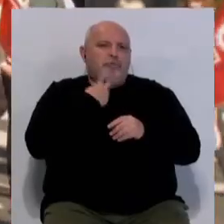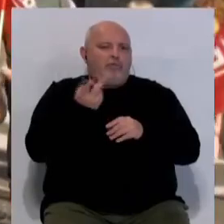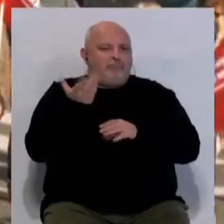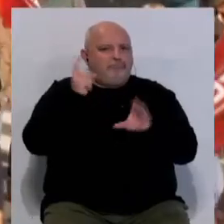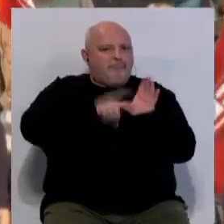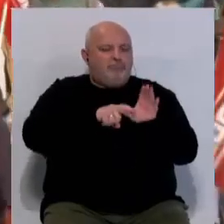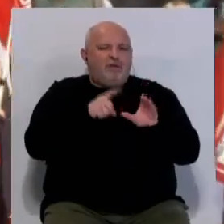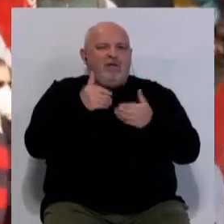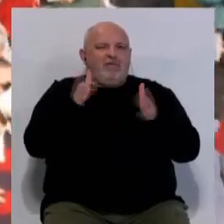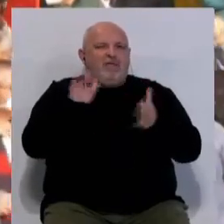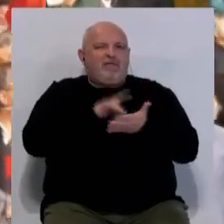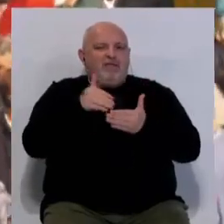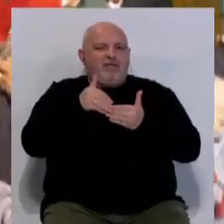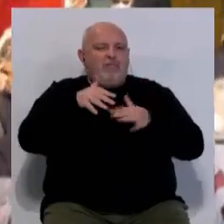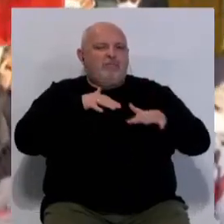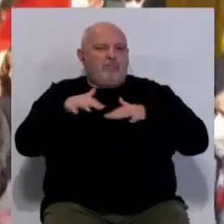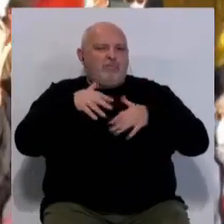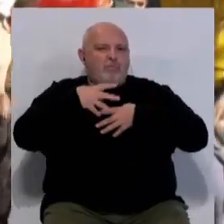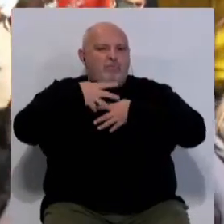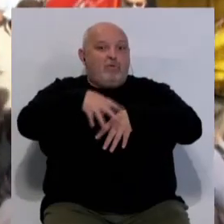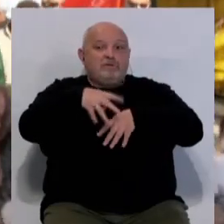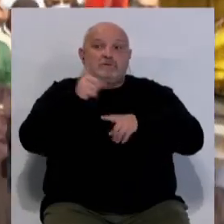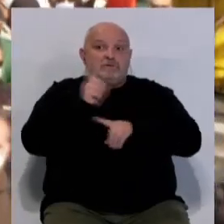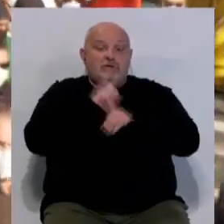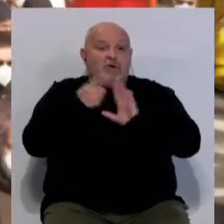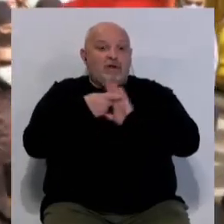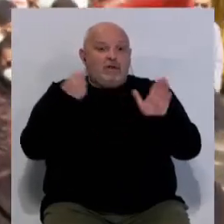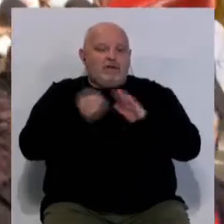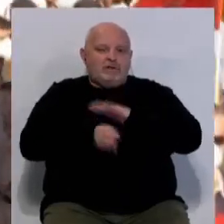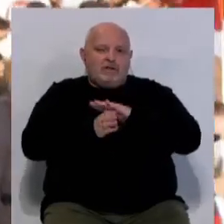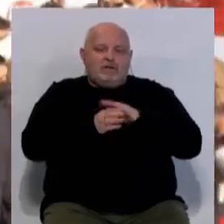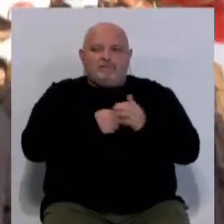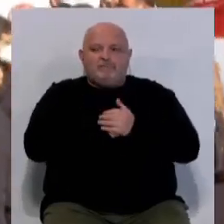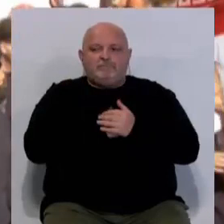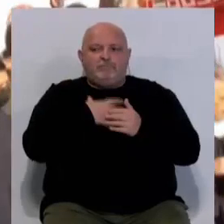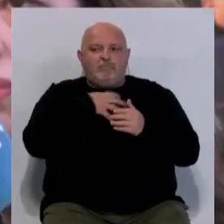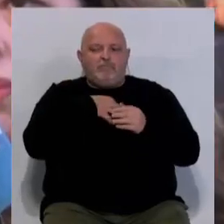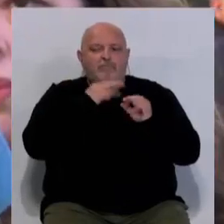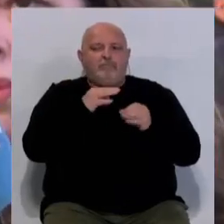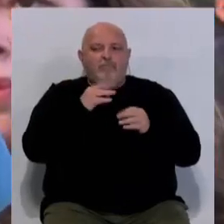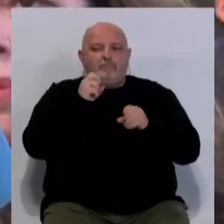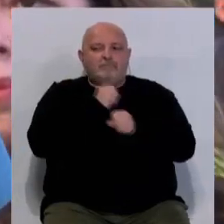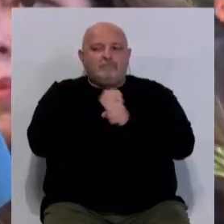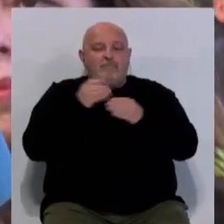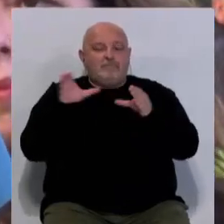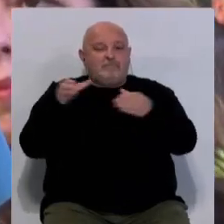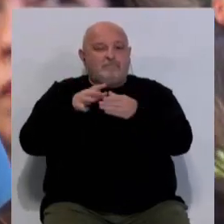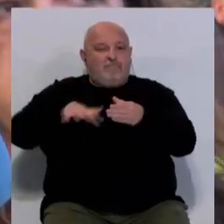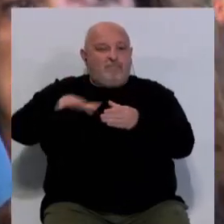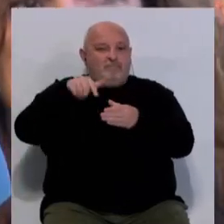la intención de abrir un calendario de movilizaciones si no se retiran los cargos. No puede ser que a la clase trabajadora